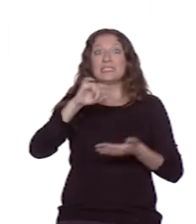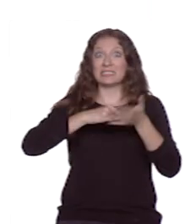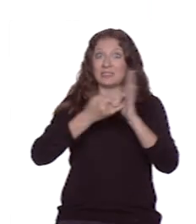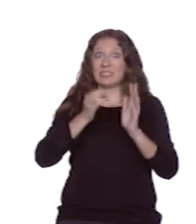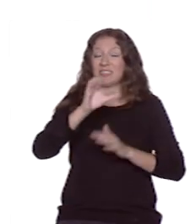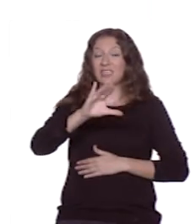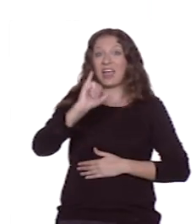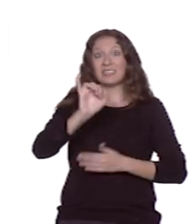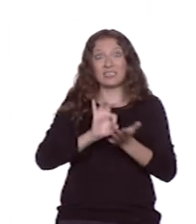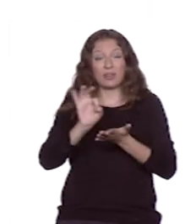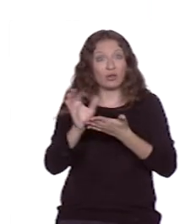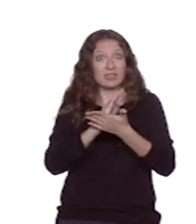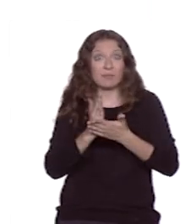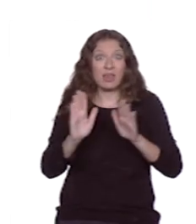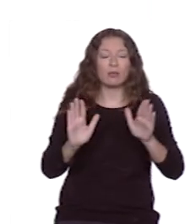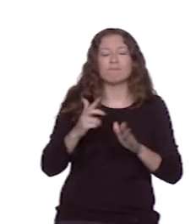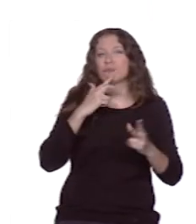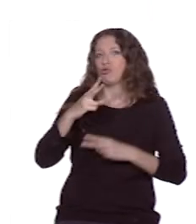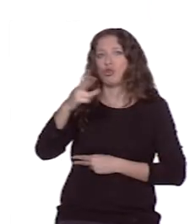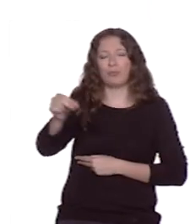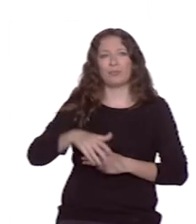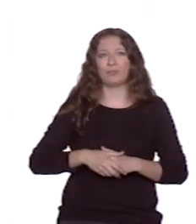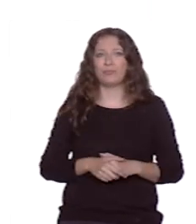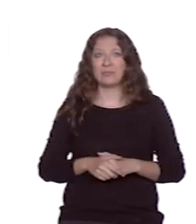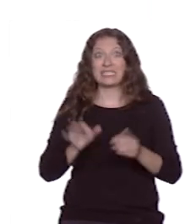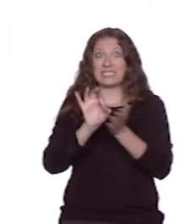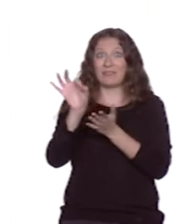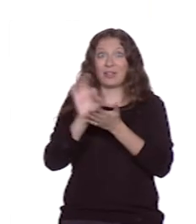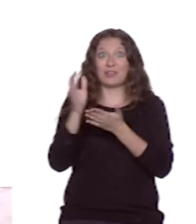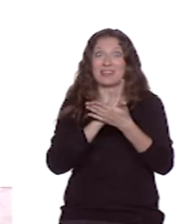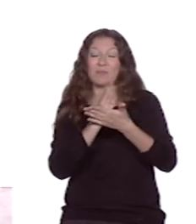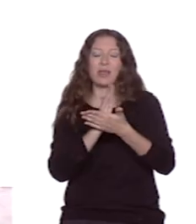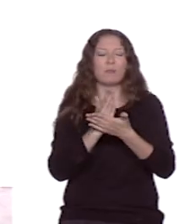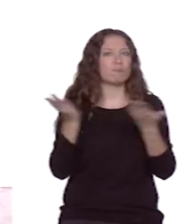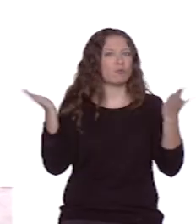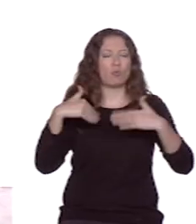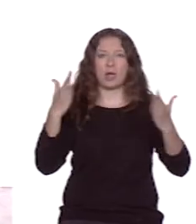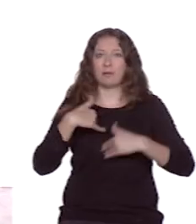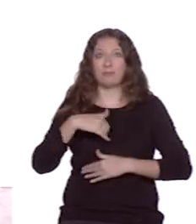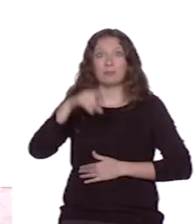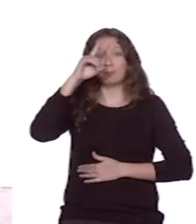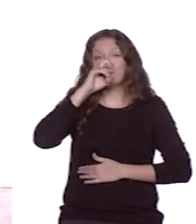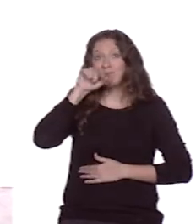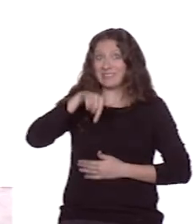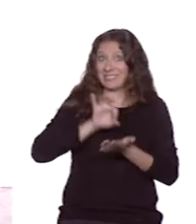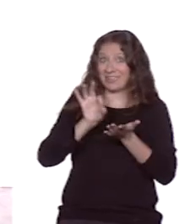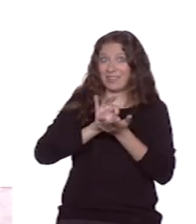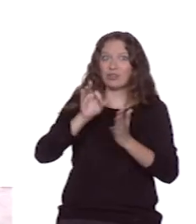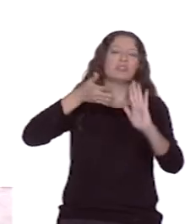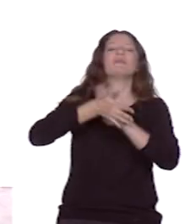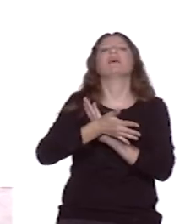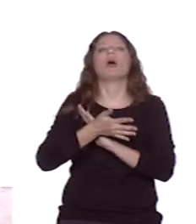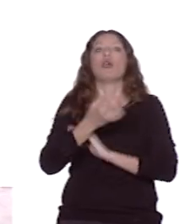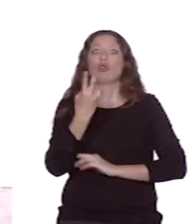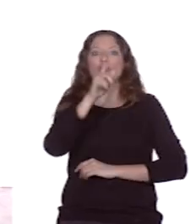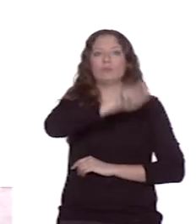No. No se ofrecen servicios de intermediación. Recordemos que estos servicios facilitan que dos personas que utilizan distintas